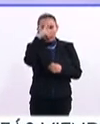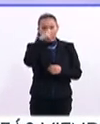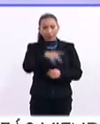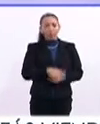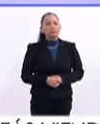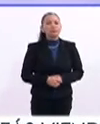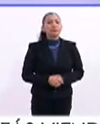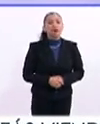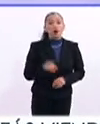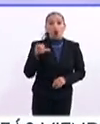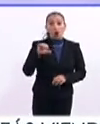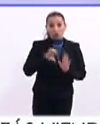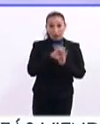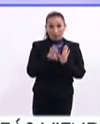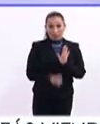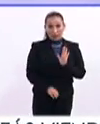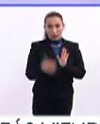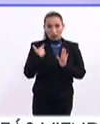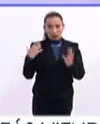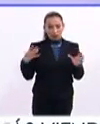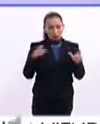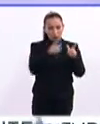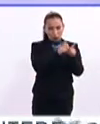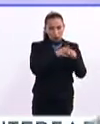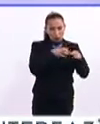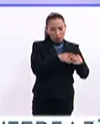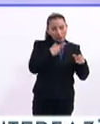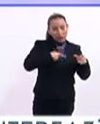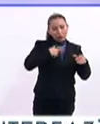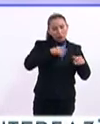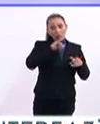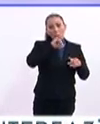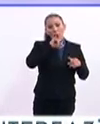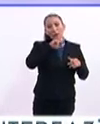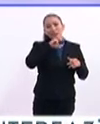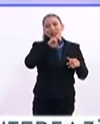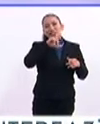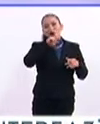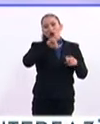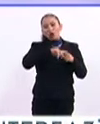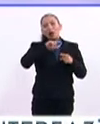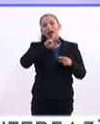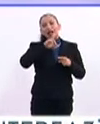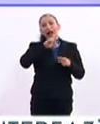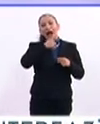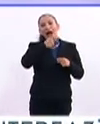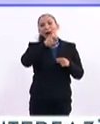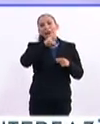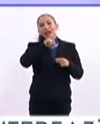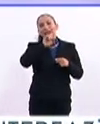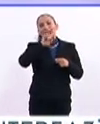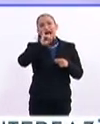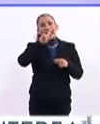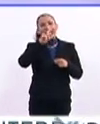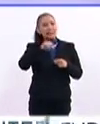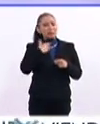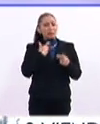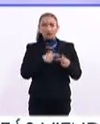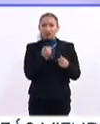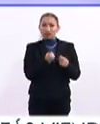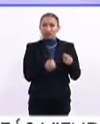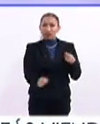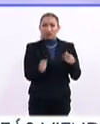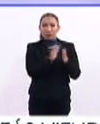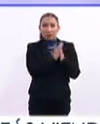nuestro país. Hoy, por ejemplo, lo conforman gente como Juan Villoro, gente como Gabriel Zahid, escritores de mucho arraigo, pero